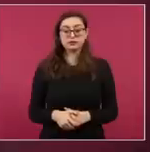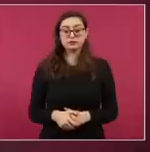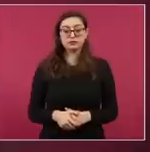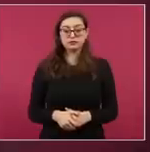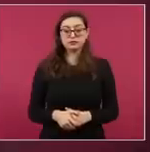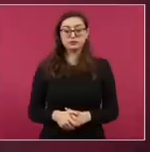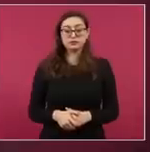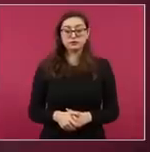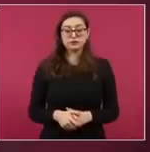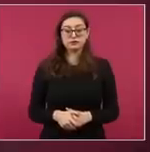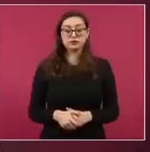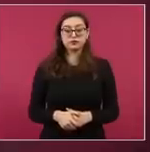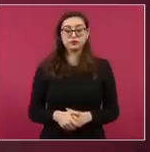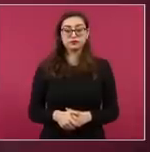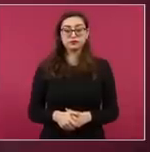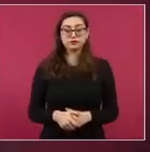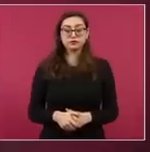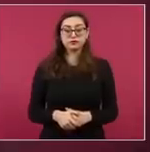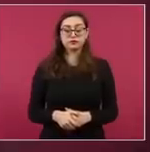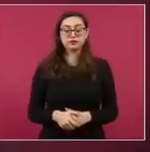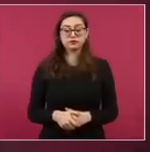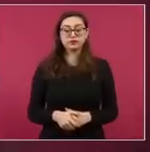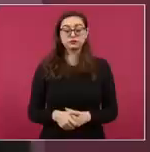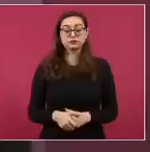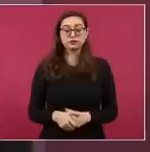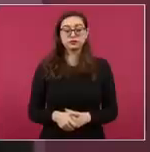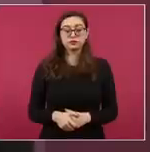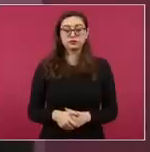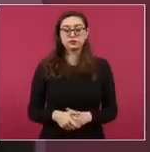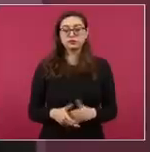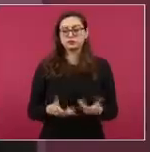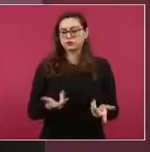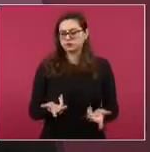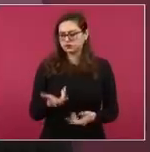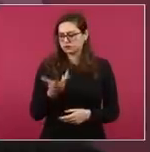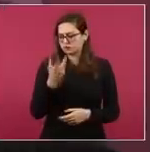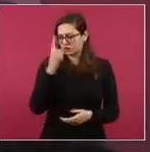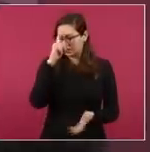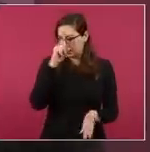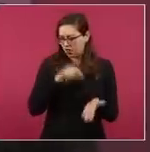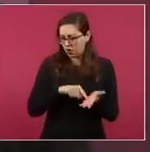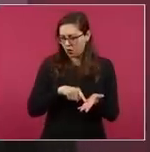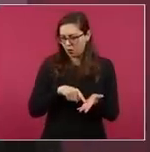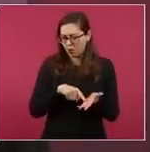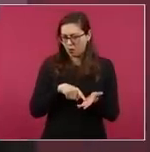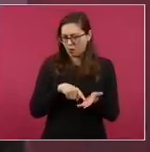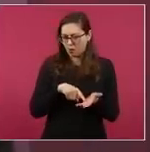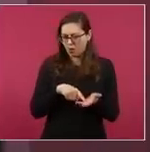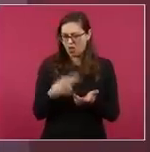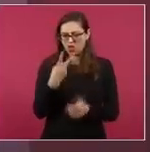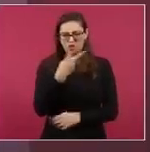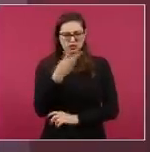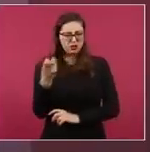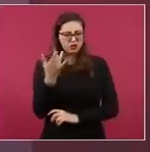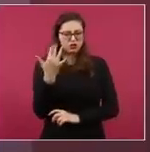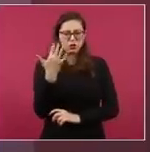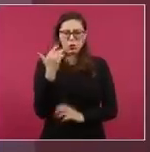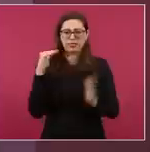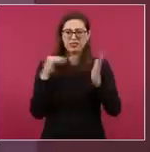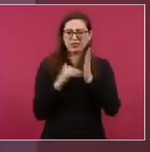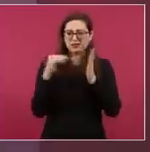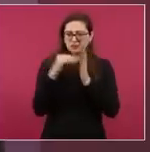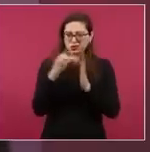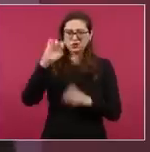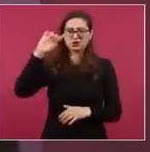se presentaba la denuncia de 200, creo, 50 millones de dólares